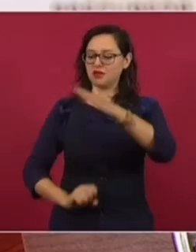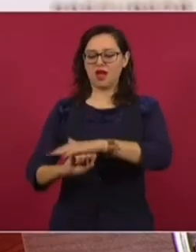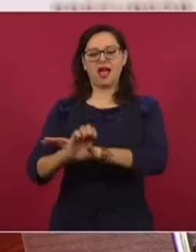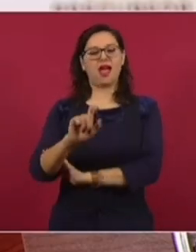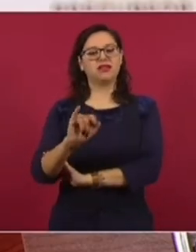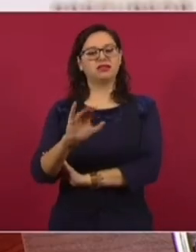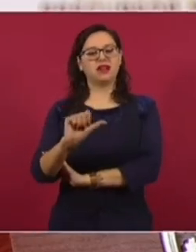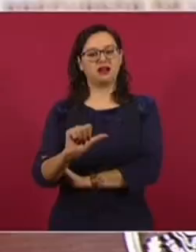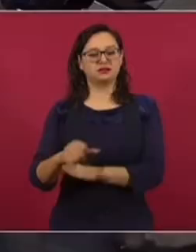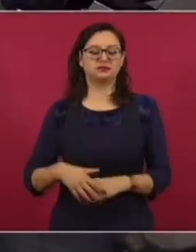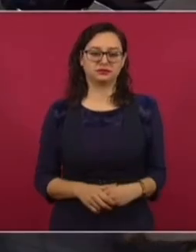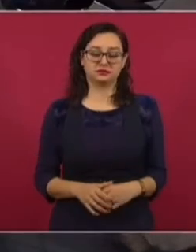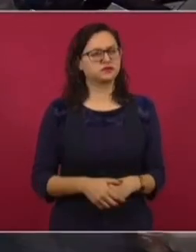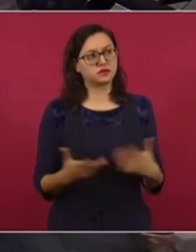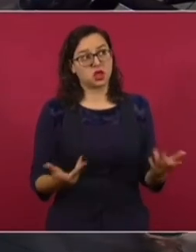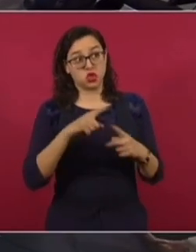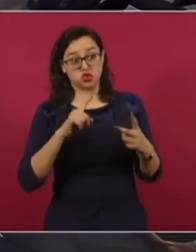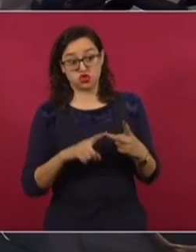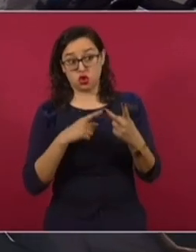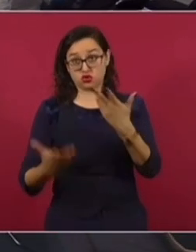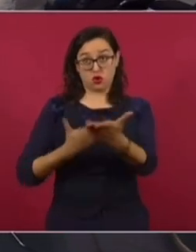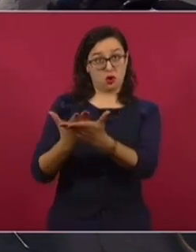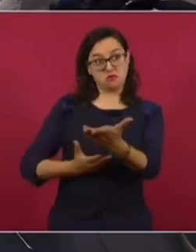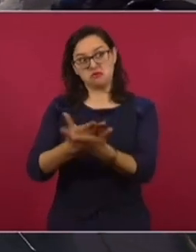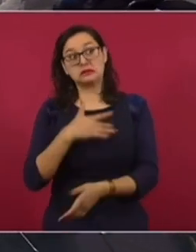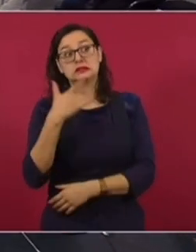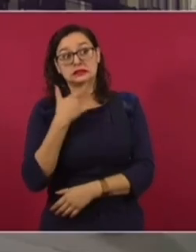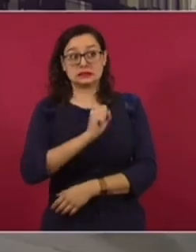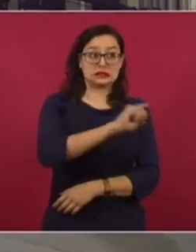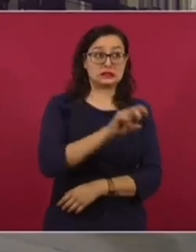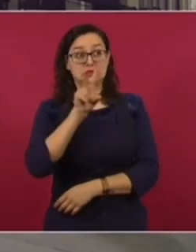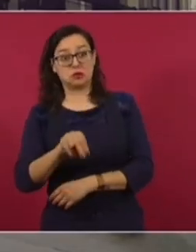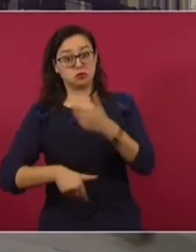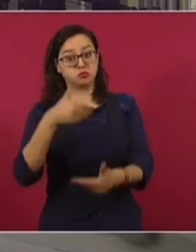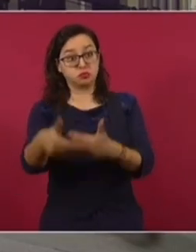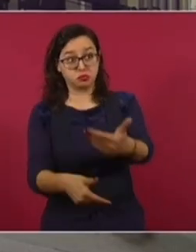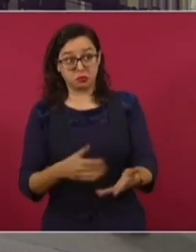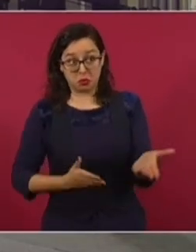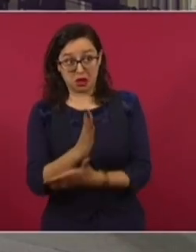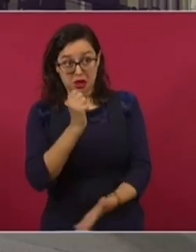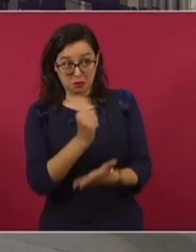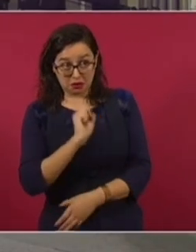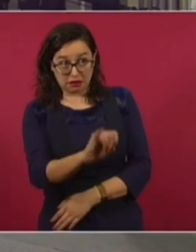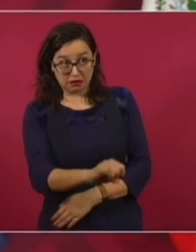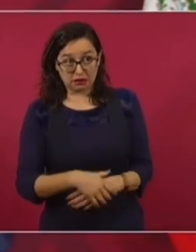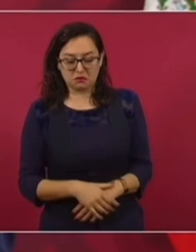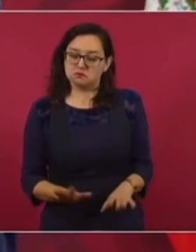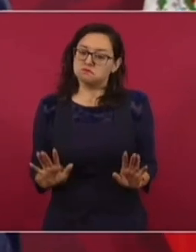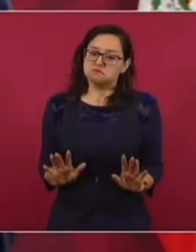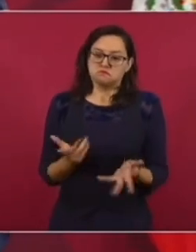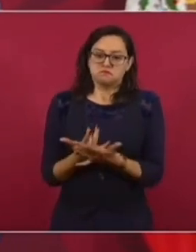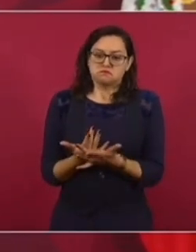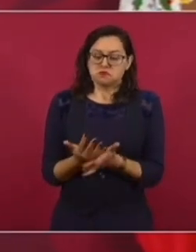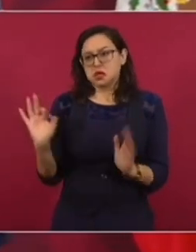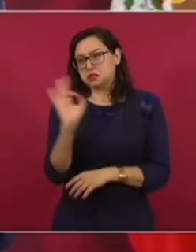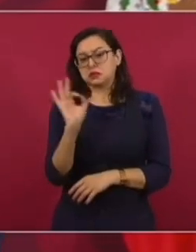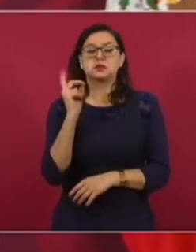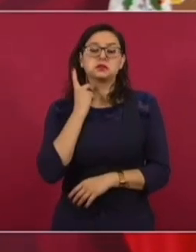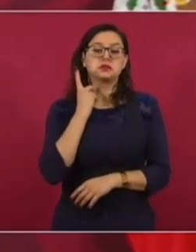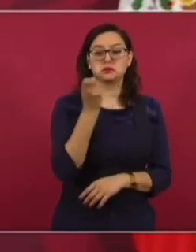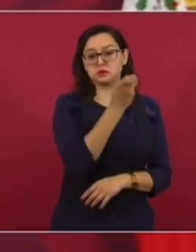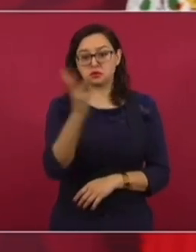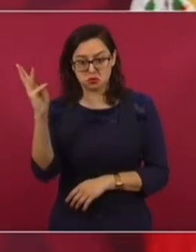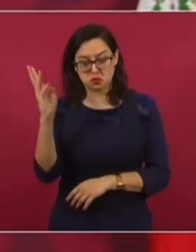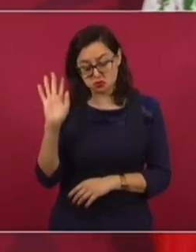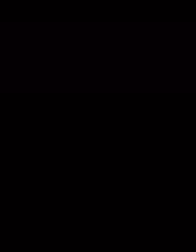Entonces vamos a ir hacia adelante. ¿Qué esperamos de nuevas iniciativas constitucionales en estos dos temas? Pues vamos a esperarnos, no nos adelantemos. Pueden cambiar de parecer, hasta las